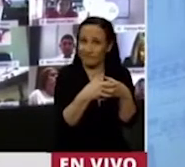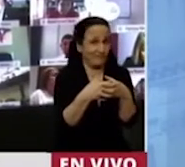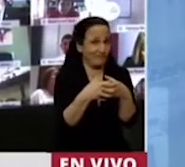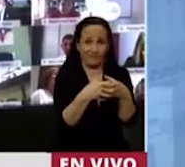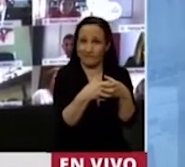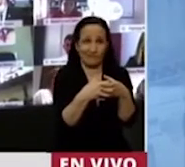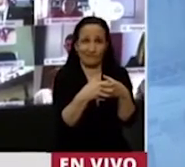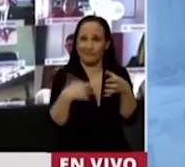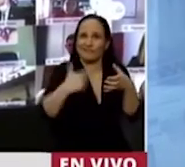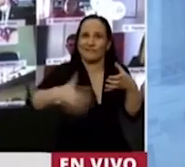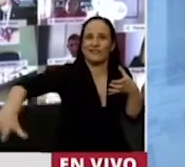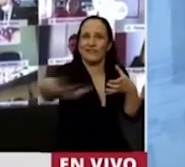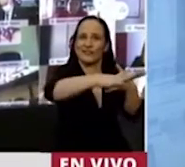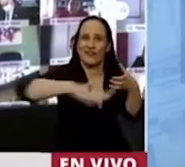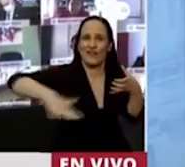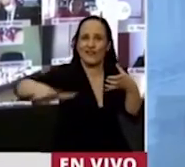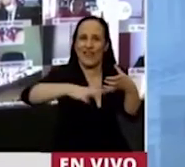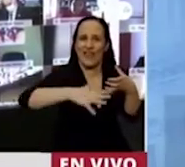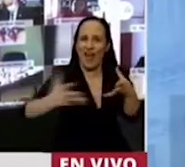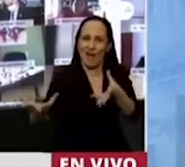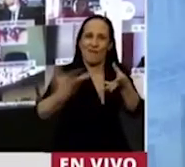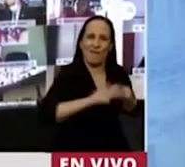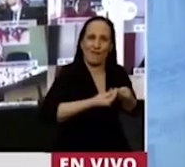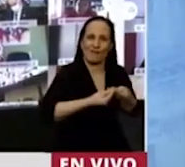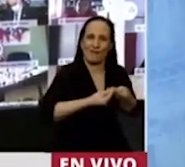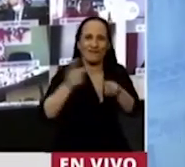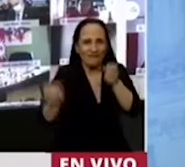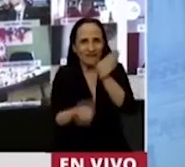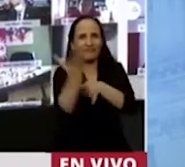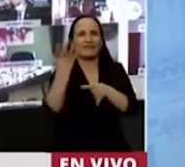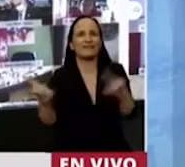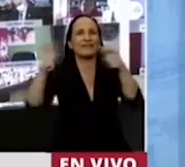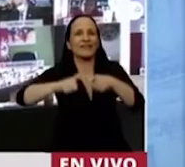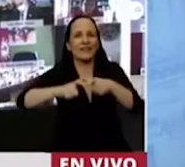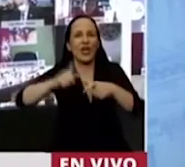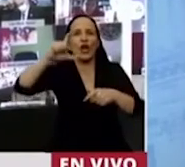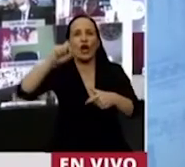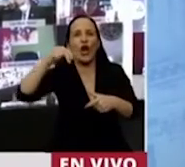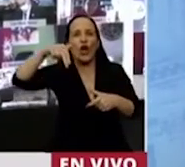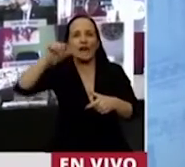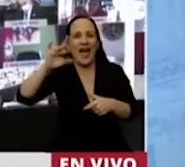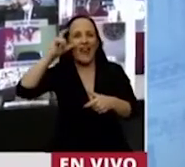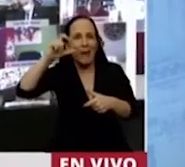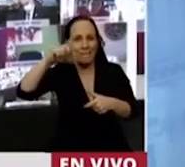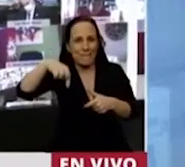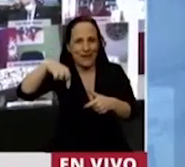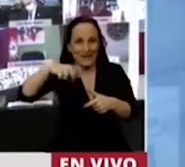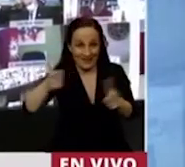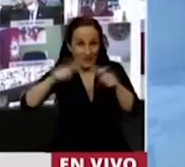se apoyó la sociedad civil y nació la CONADEP con otro criterio,